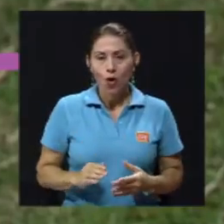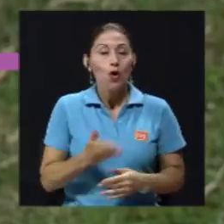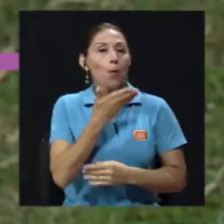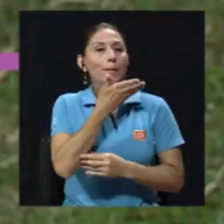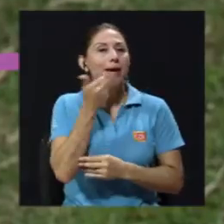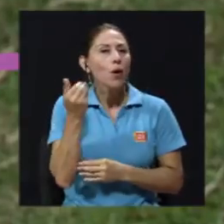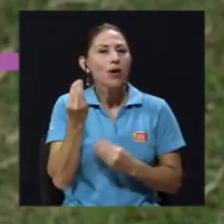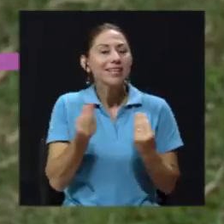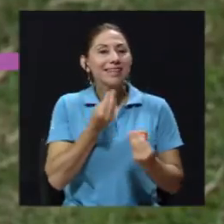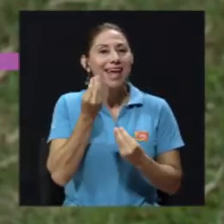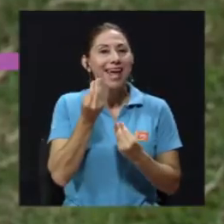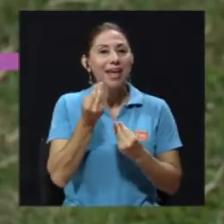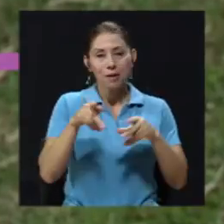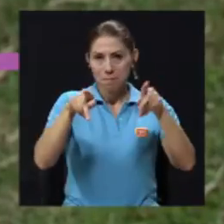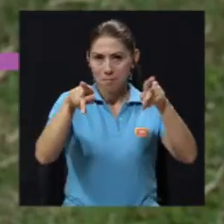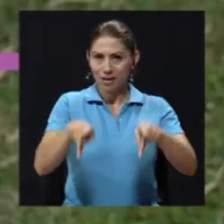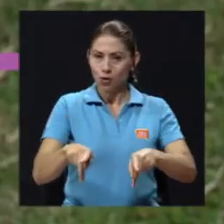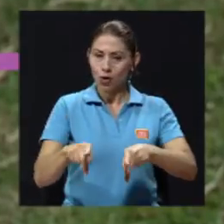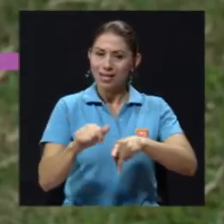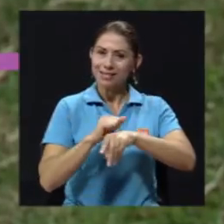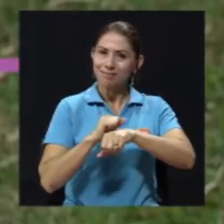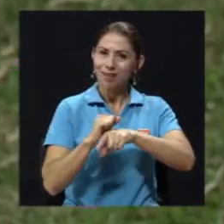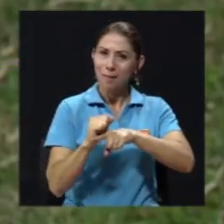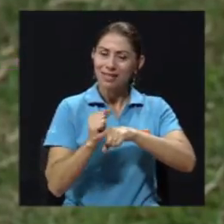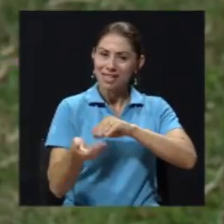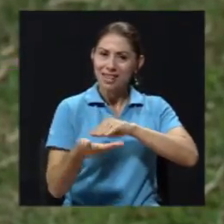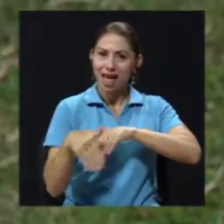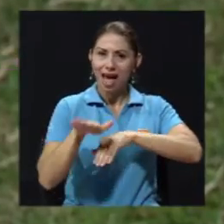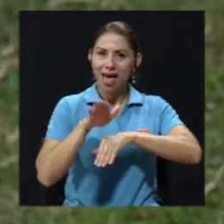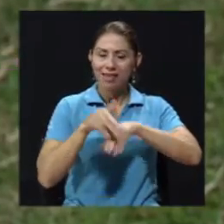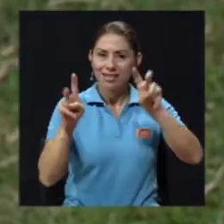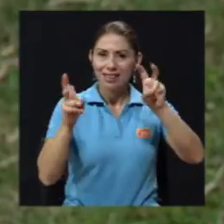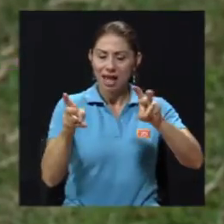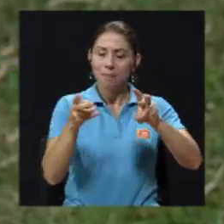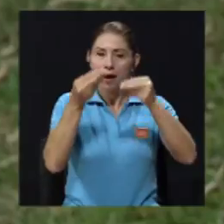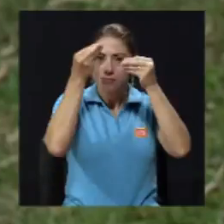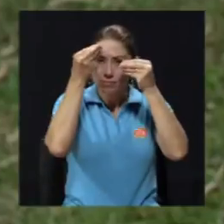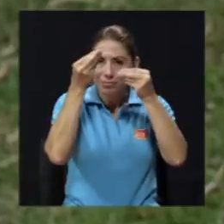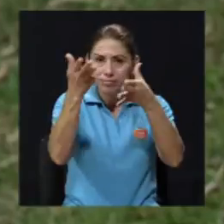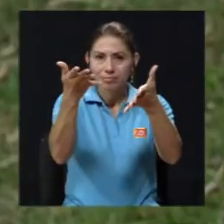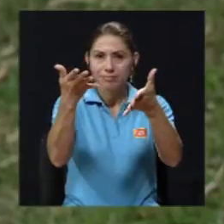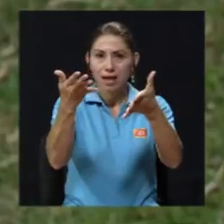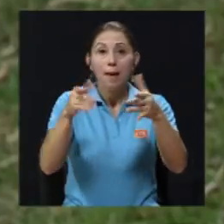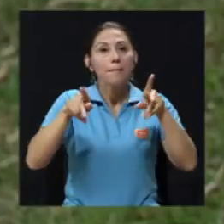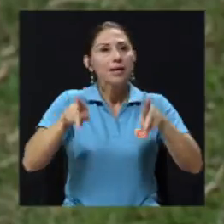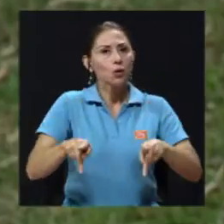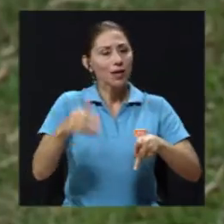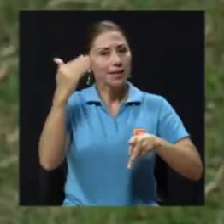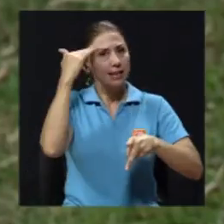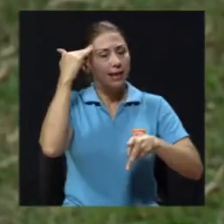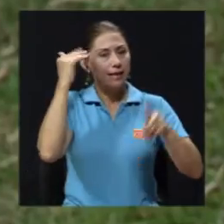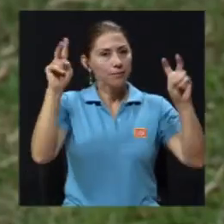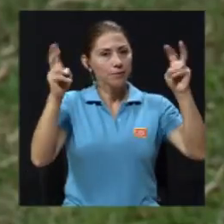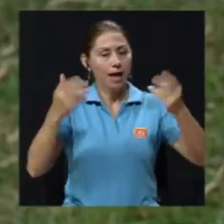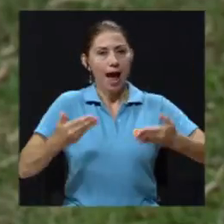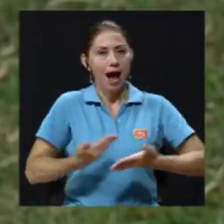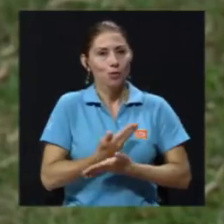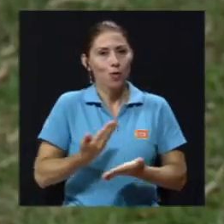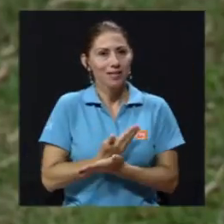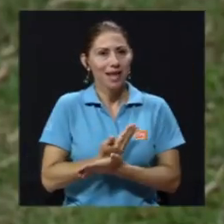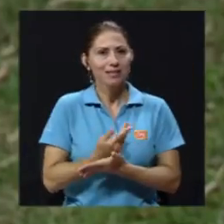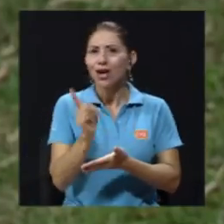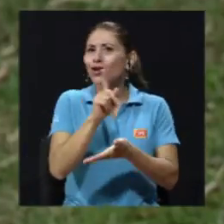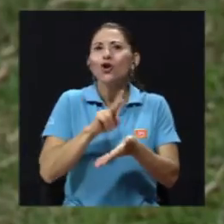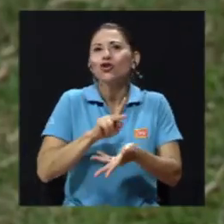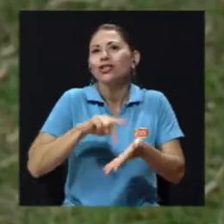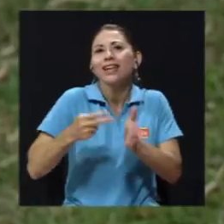información dada por personas capacitadas y orientadas en el tema, que estén actualizadas porque cambia, no